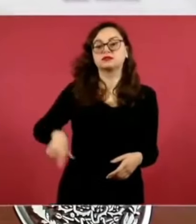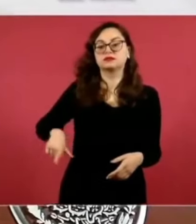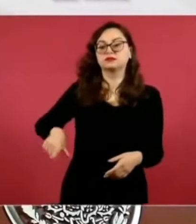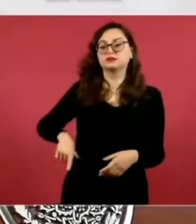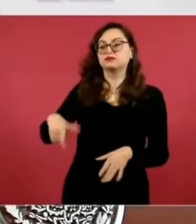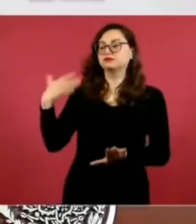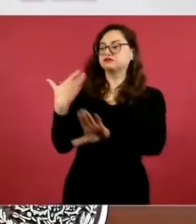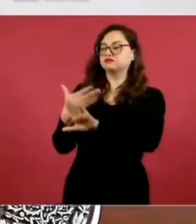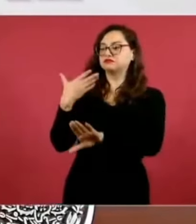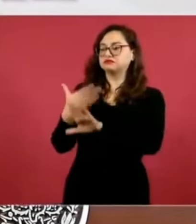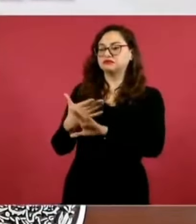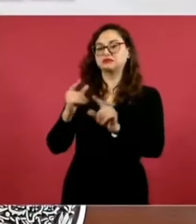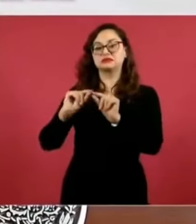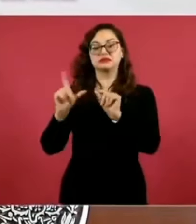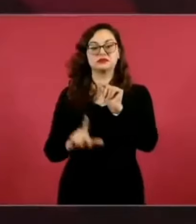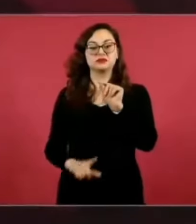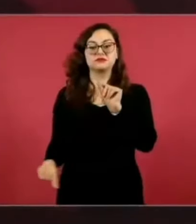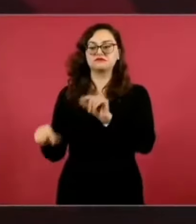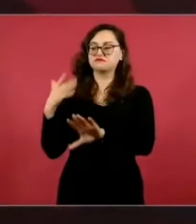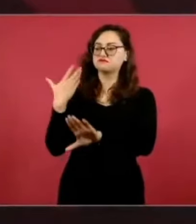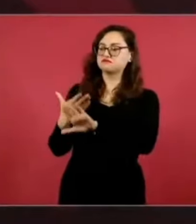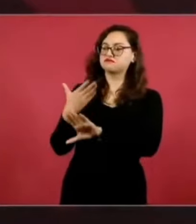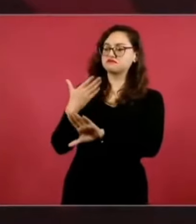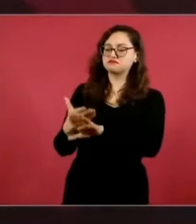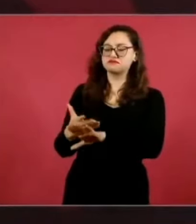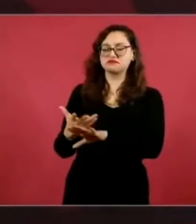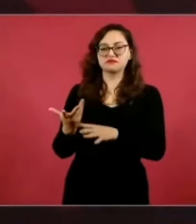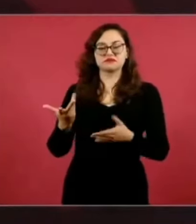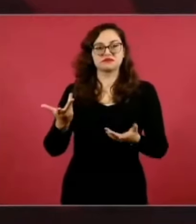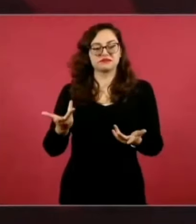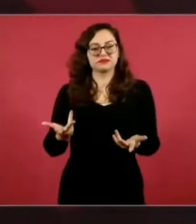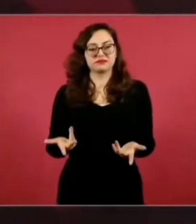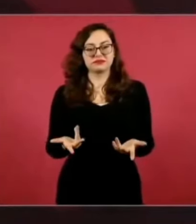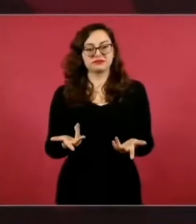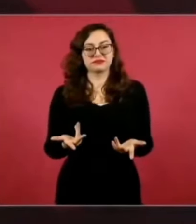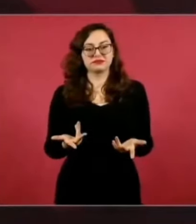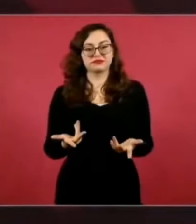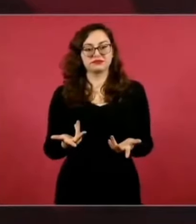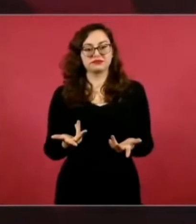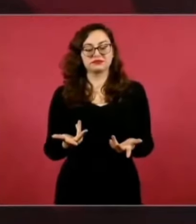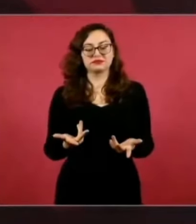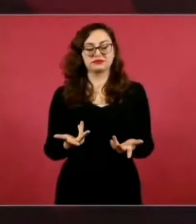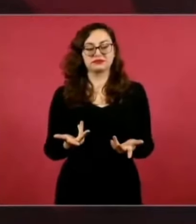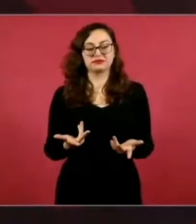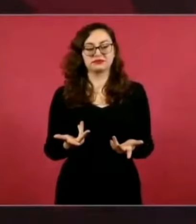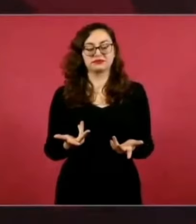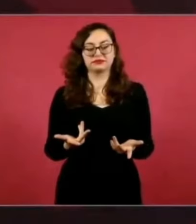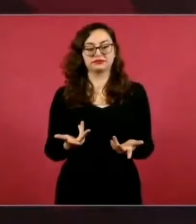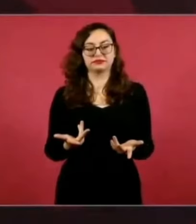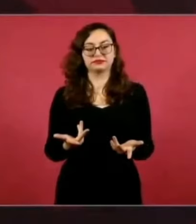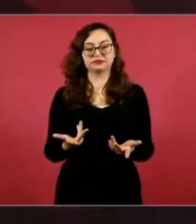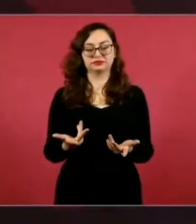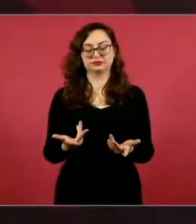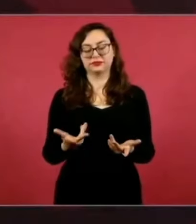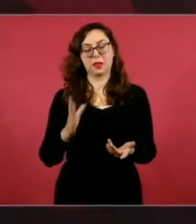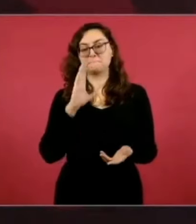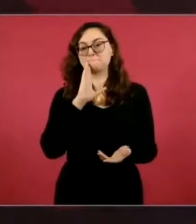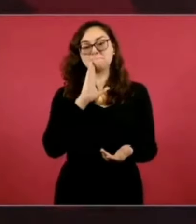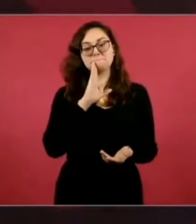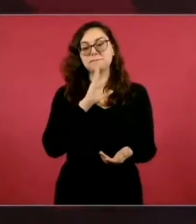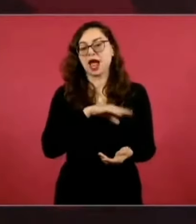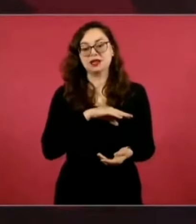dando un uso indebido